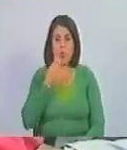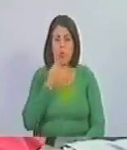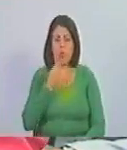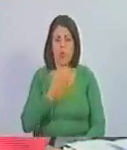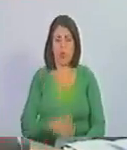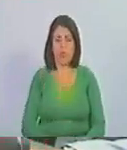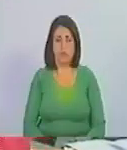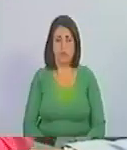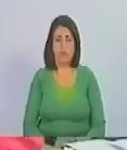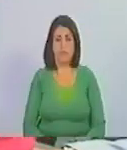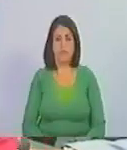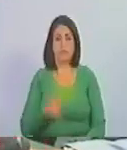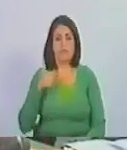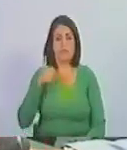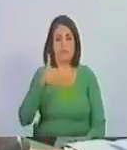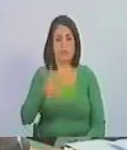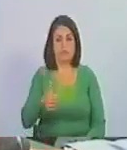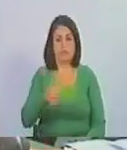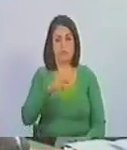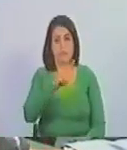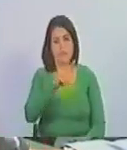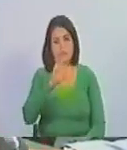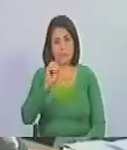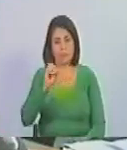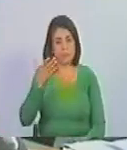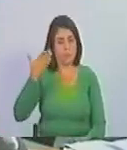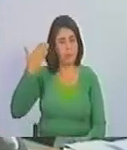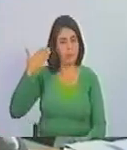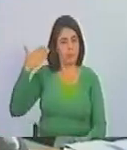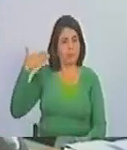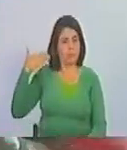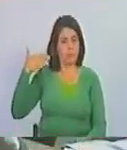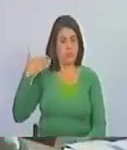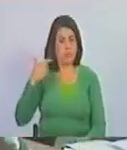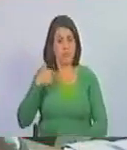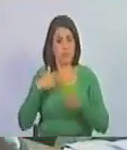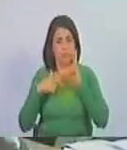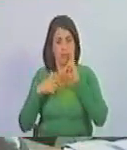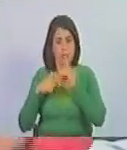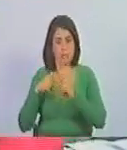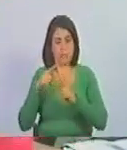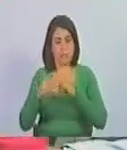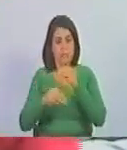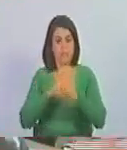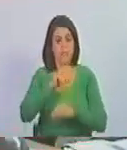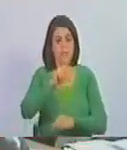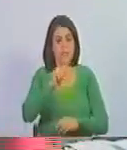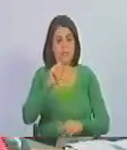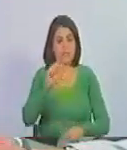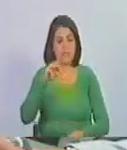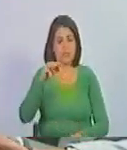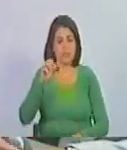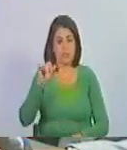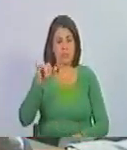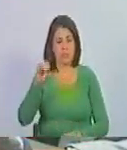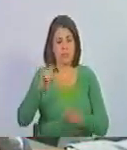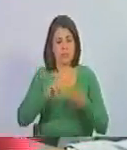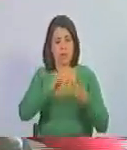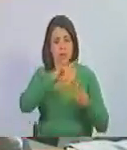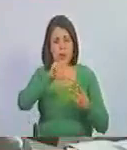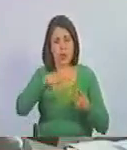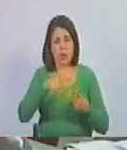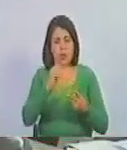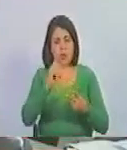del siglo XX pasado. Yo ubico a Pío Tapayo, Jorge Rodríguez,